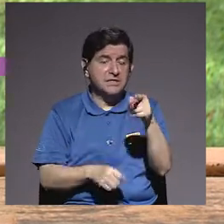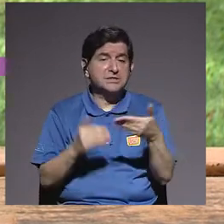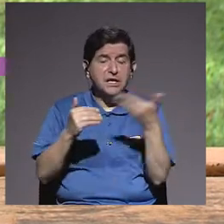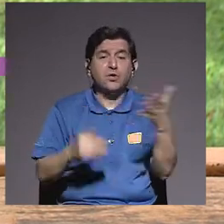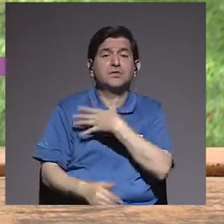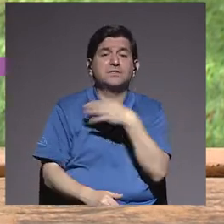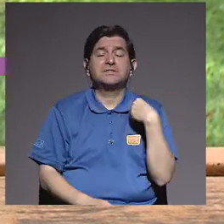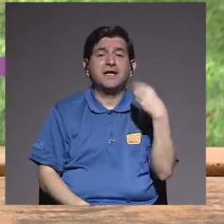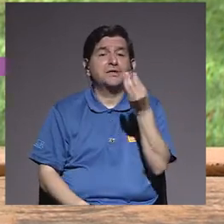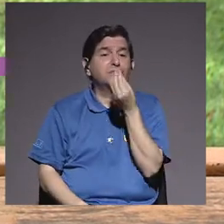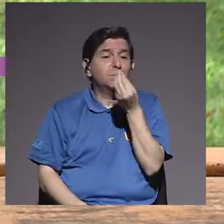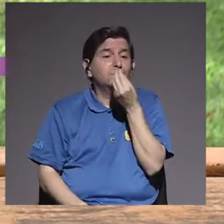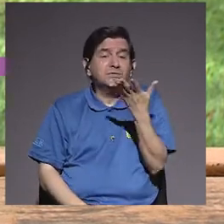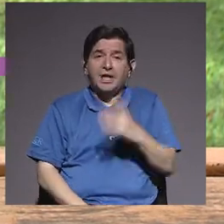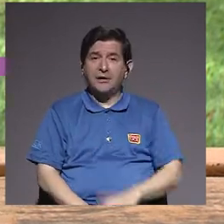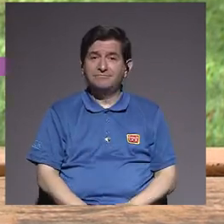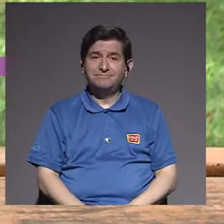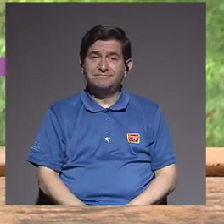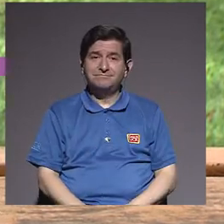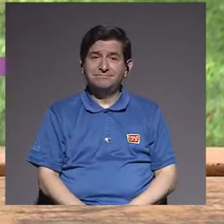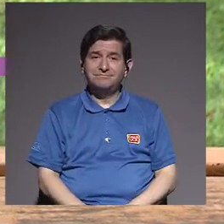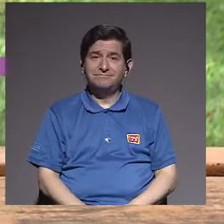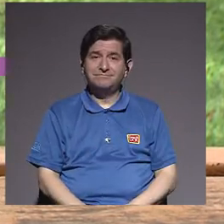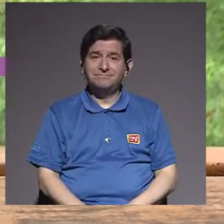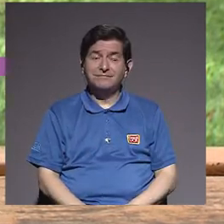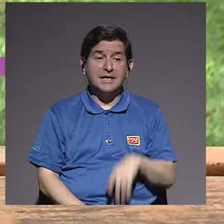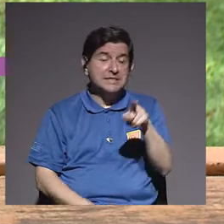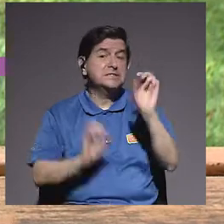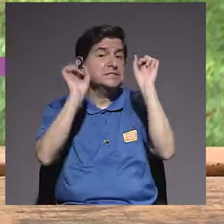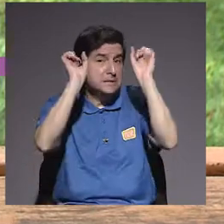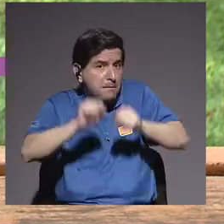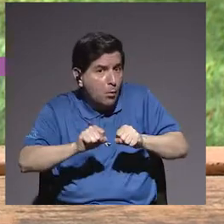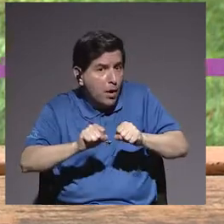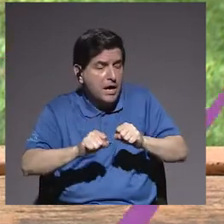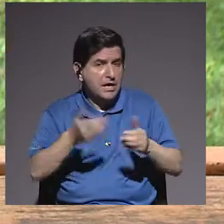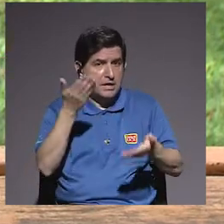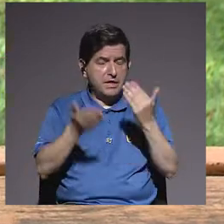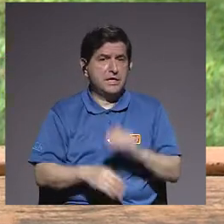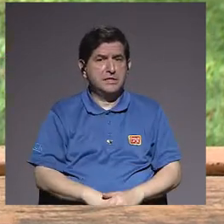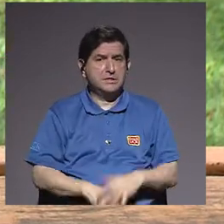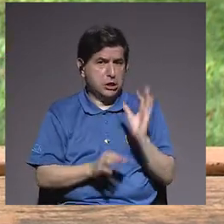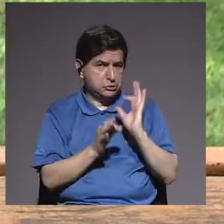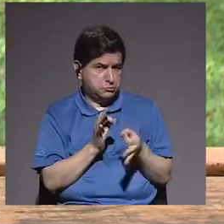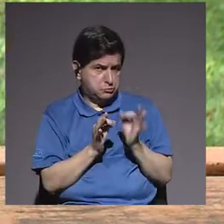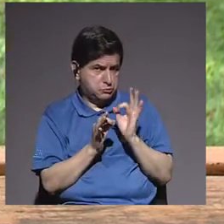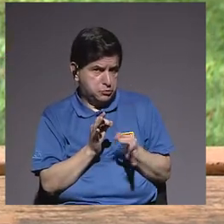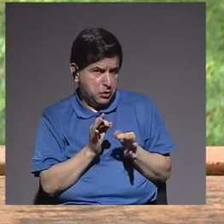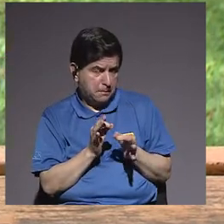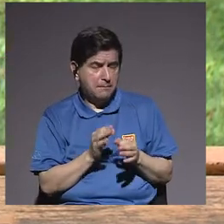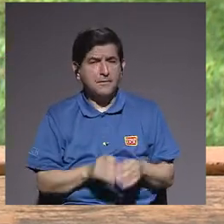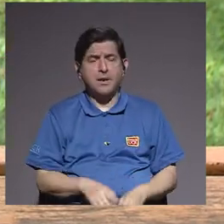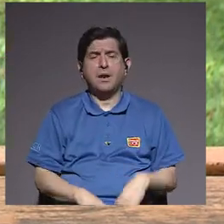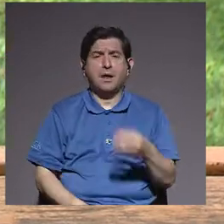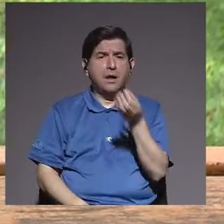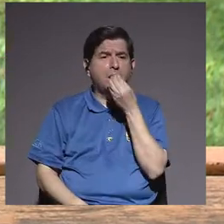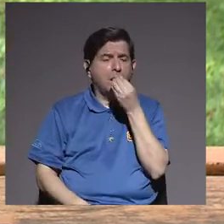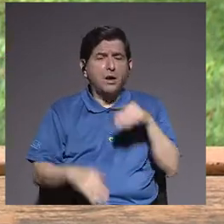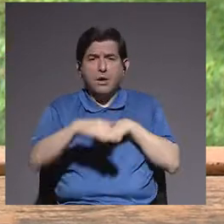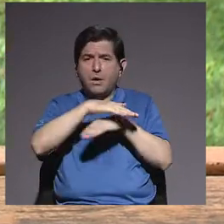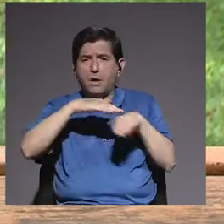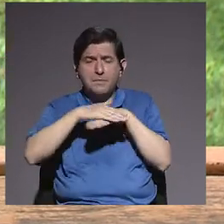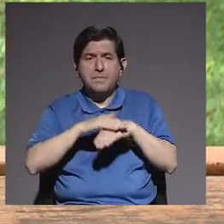le gusta para comer, ¿sí? Si puede y dentro de lo sencillo, dentro de la comida